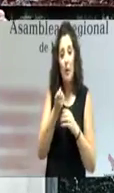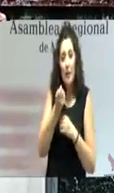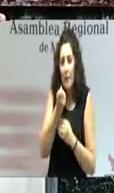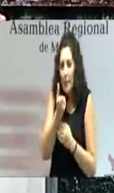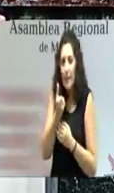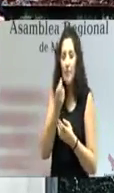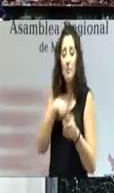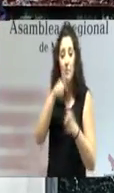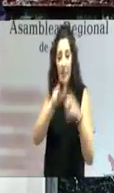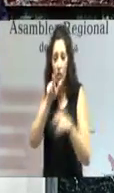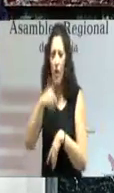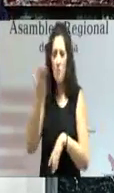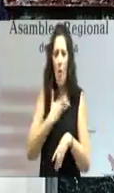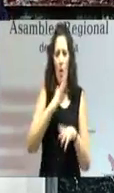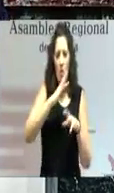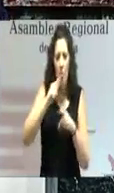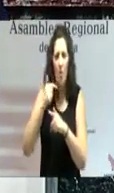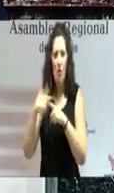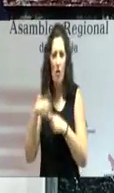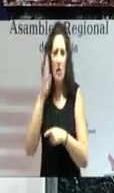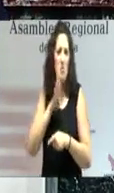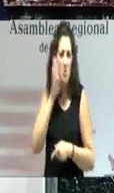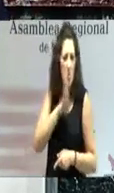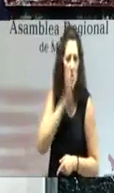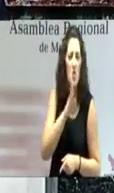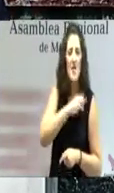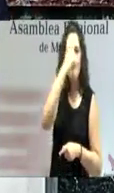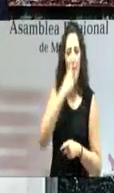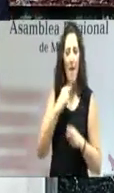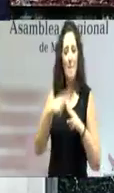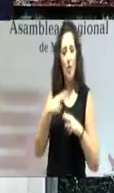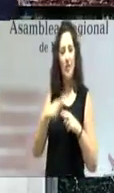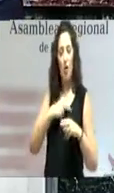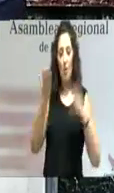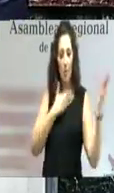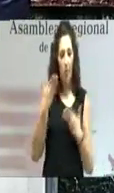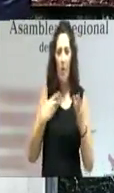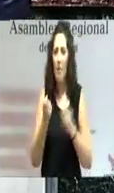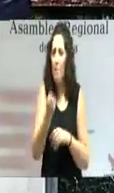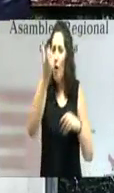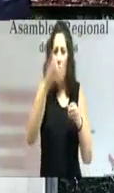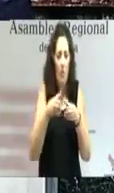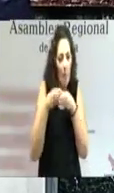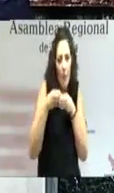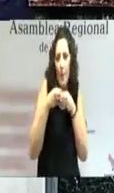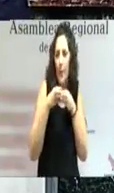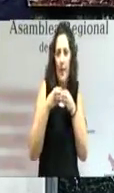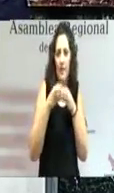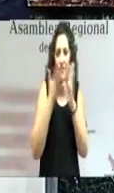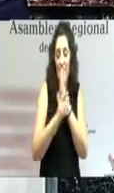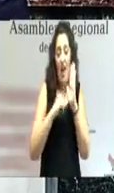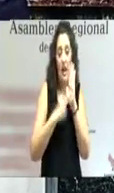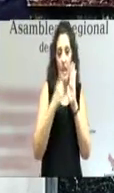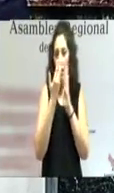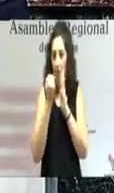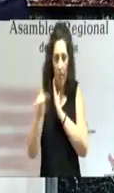causado mucho daño, en la imagen de los representantes políticos, al actuar deshonrosamente, fuera de la legalidad,